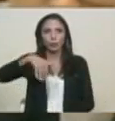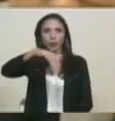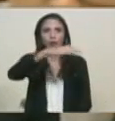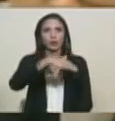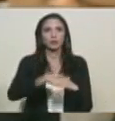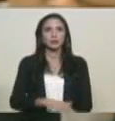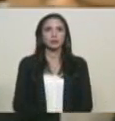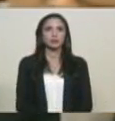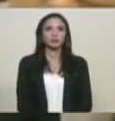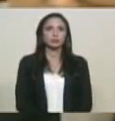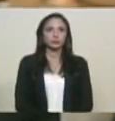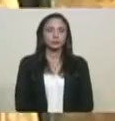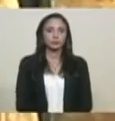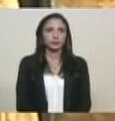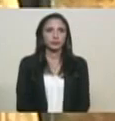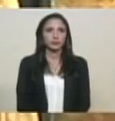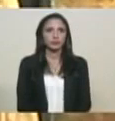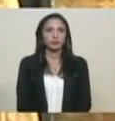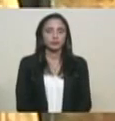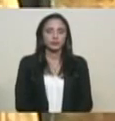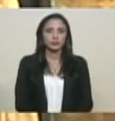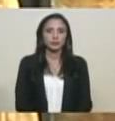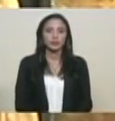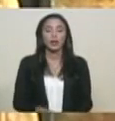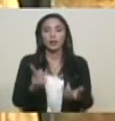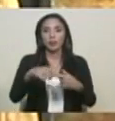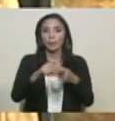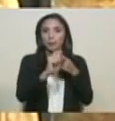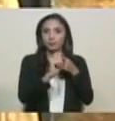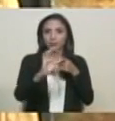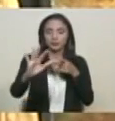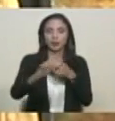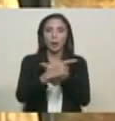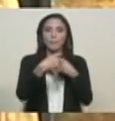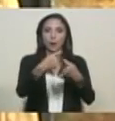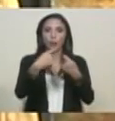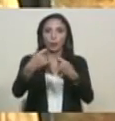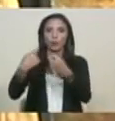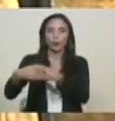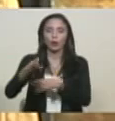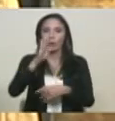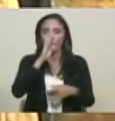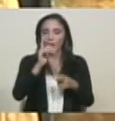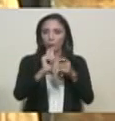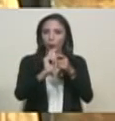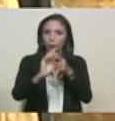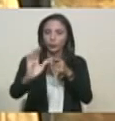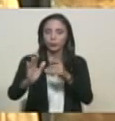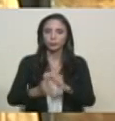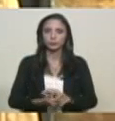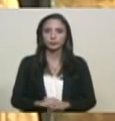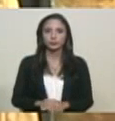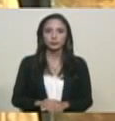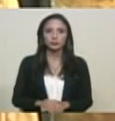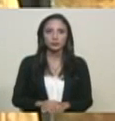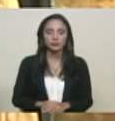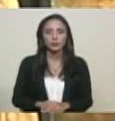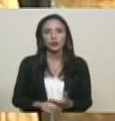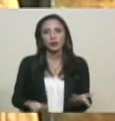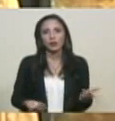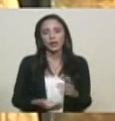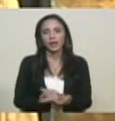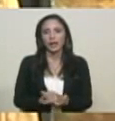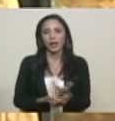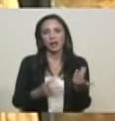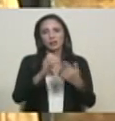Igualmente, sobre el impuesto a las grandes transacciones financieras, se fija un rango